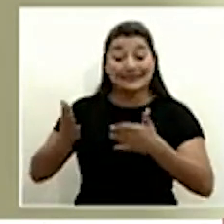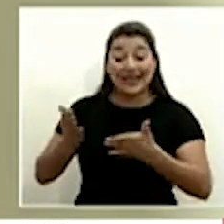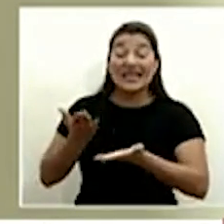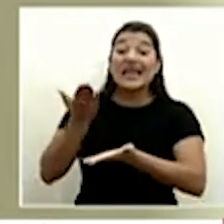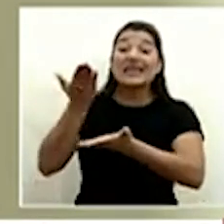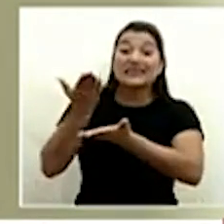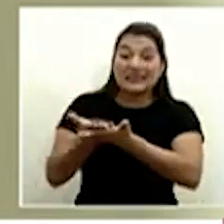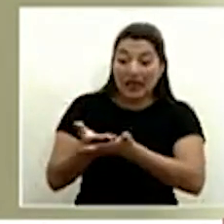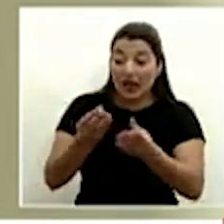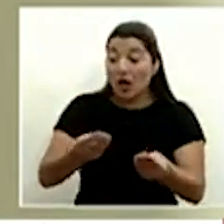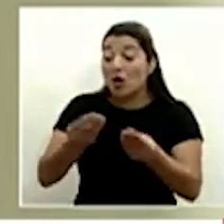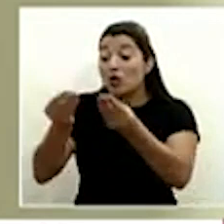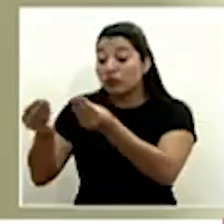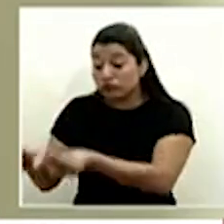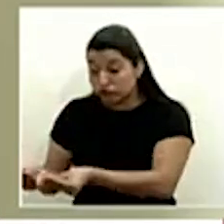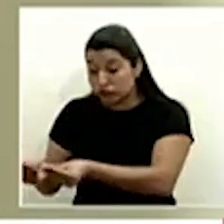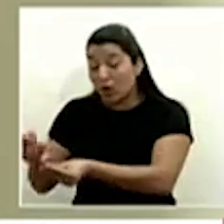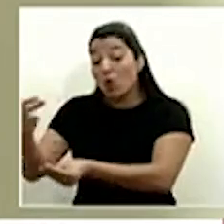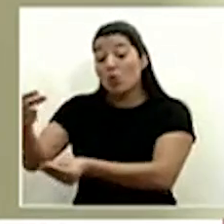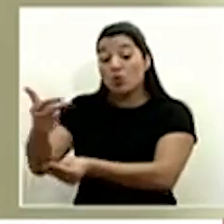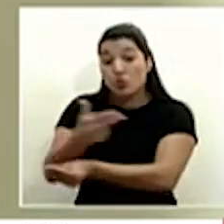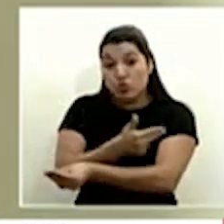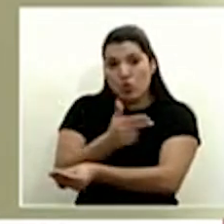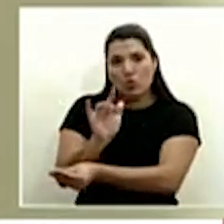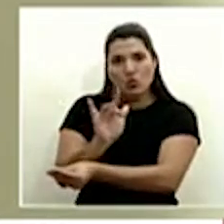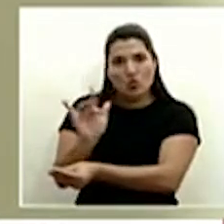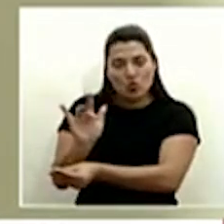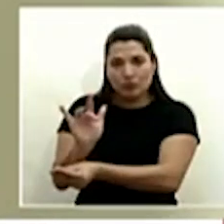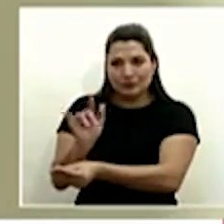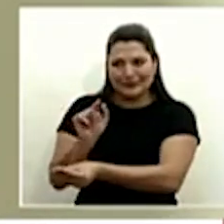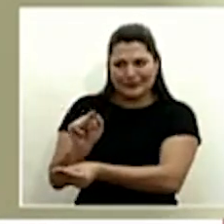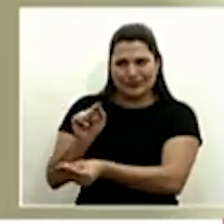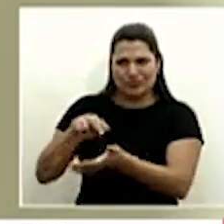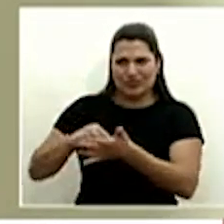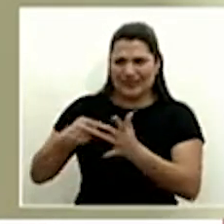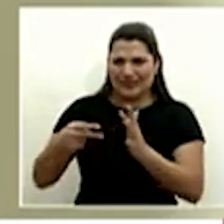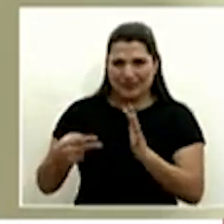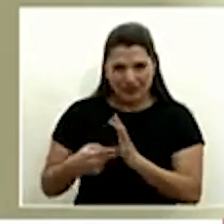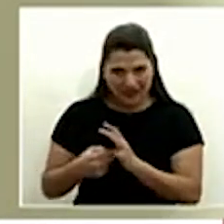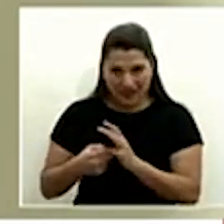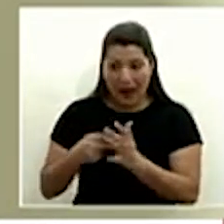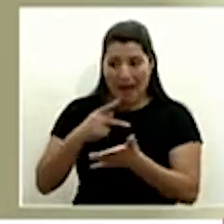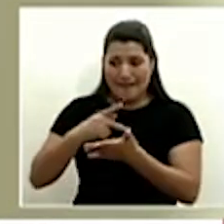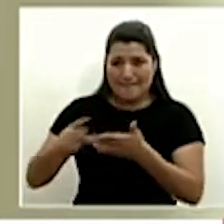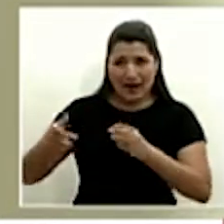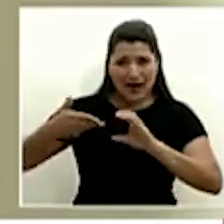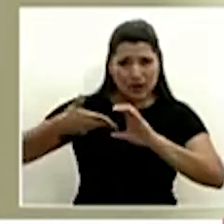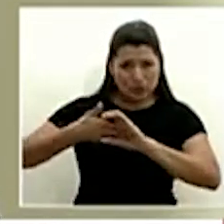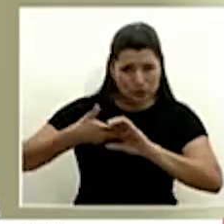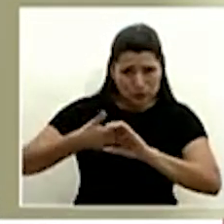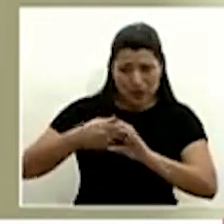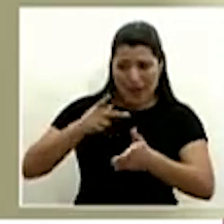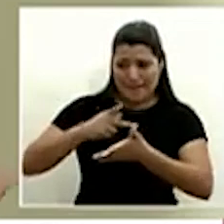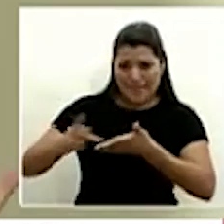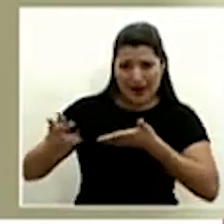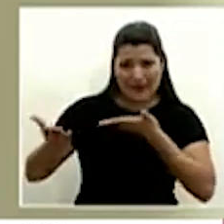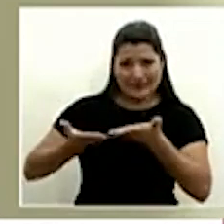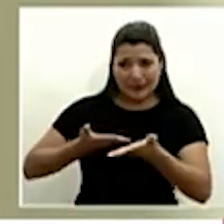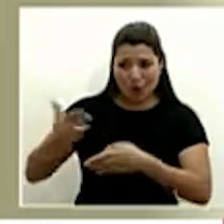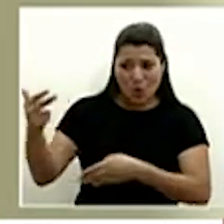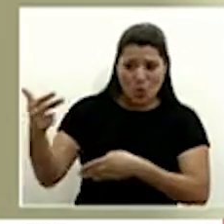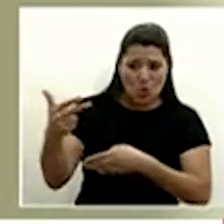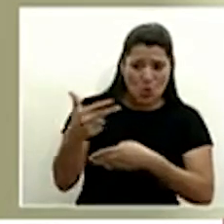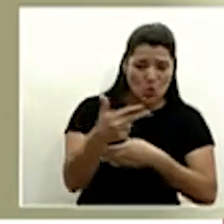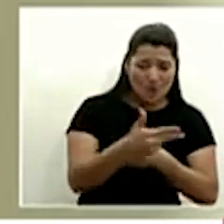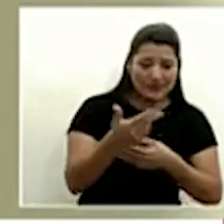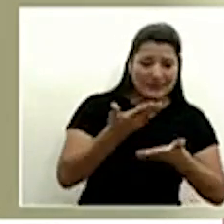regresar vacíos con el costo enorme que significa pagar el combustible y el servicio de regresar vacíos